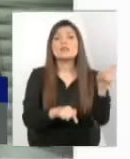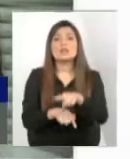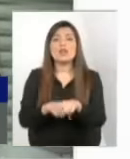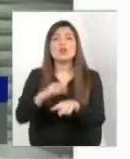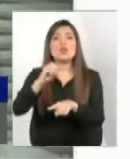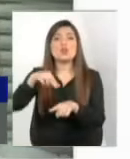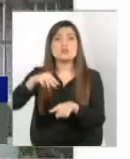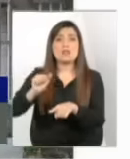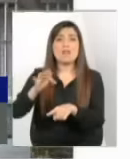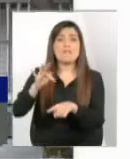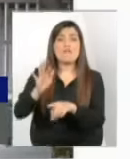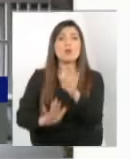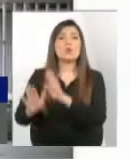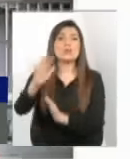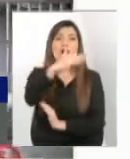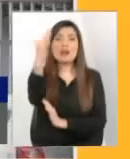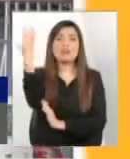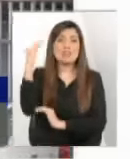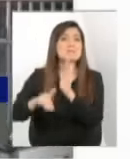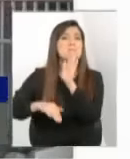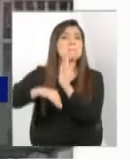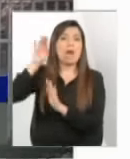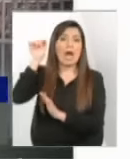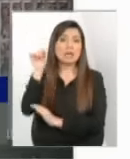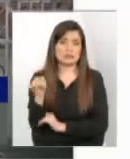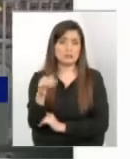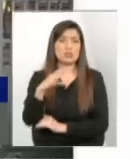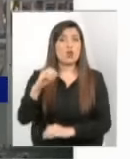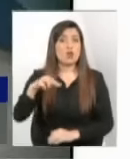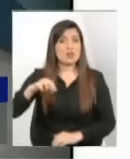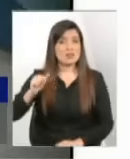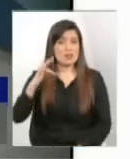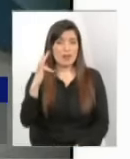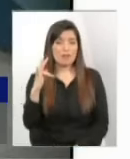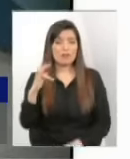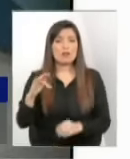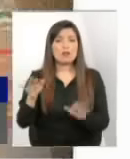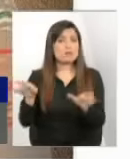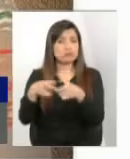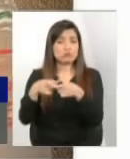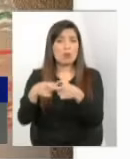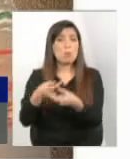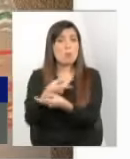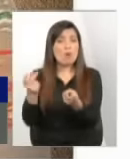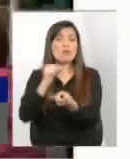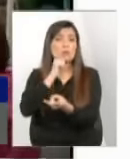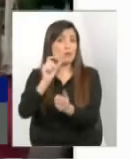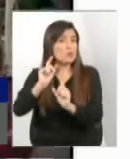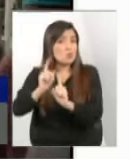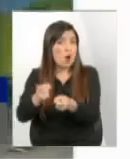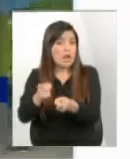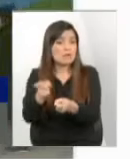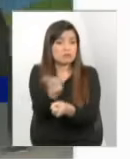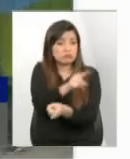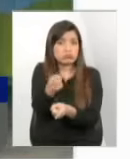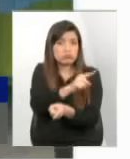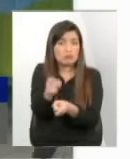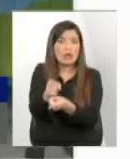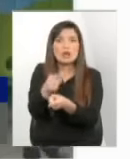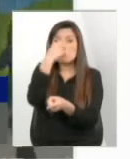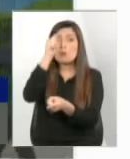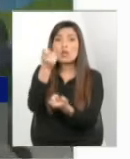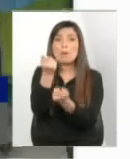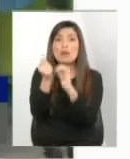a los árboles la CONAF es un organismo público pobre igual que el Sename pero con los mismos recursos tal vez menos